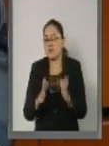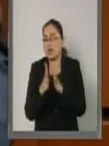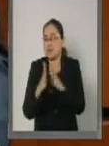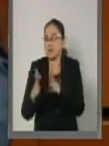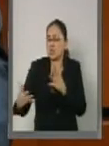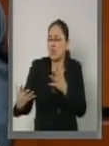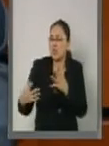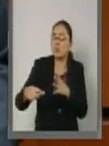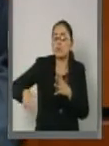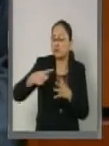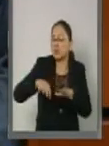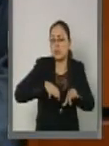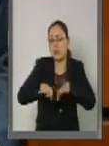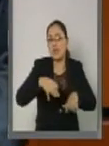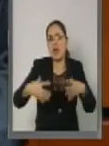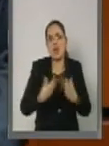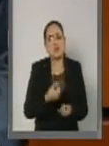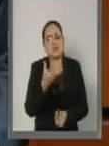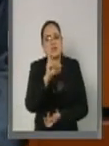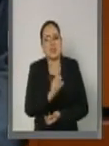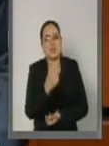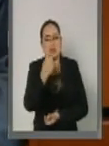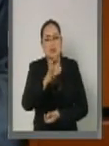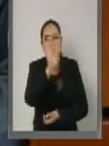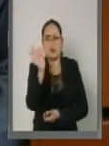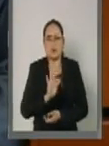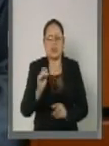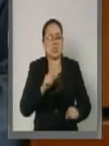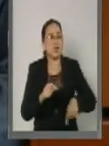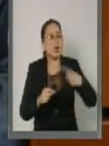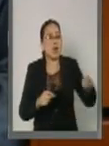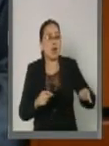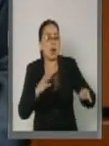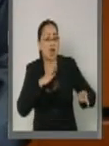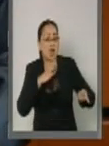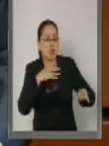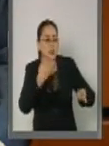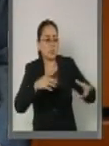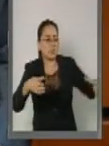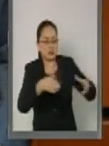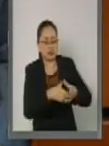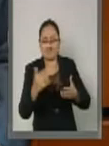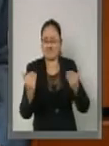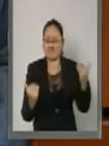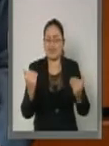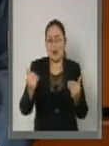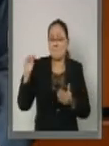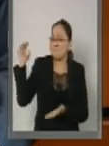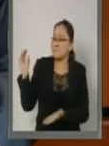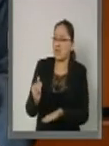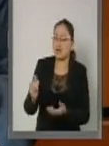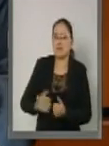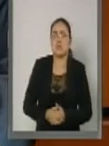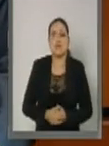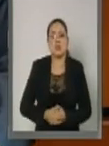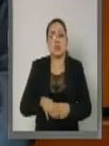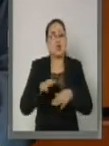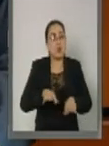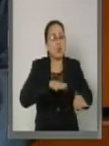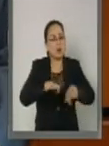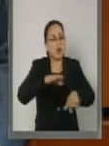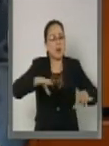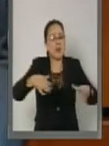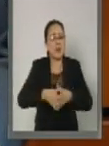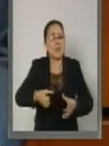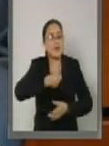económica del treinta y uno por ciento respecto a su propio grupo de edad. La situación del empleo entre la población de